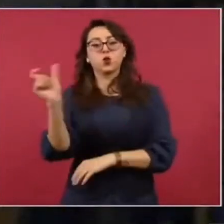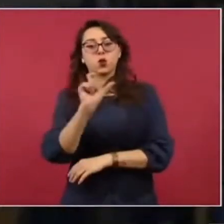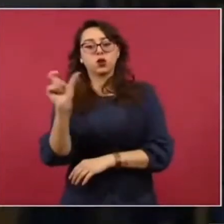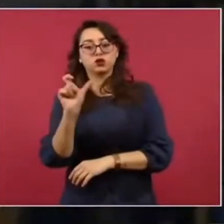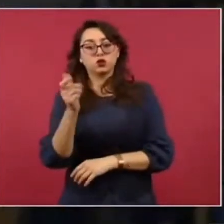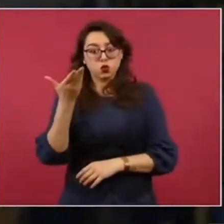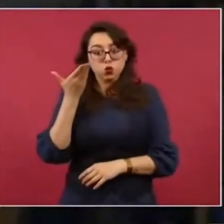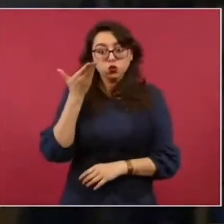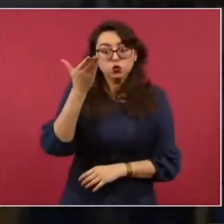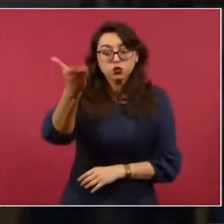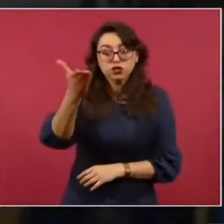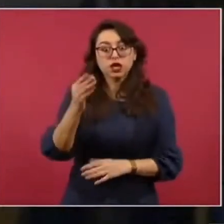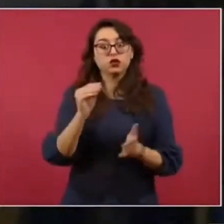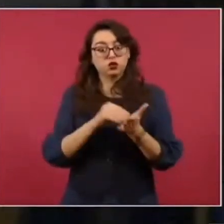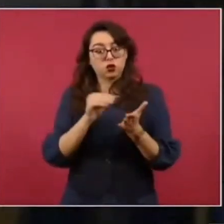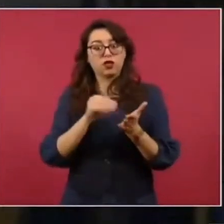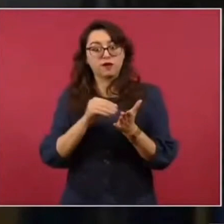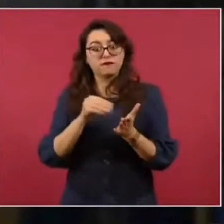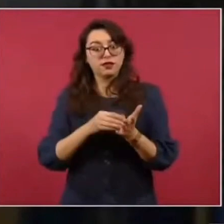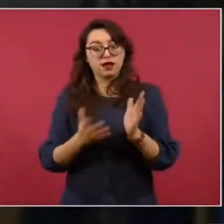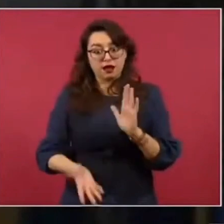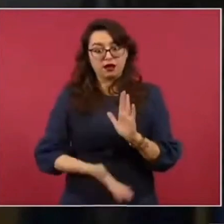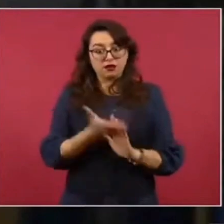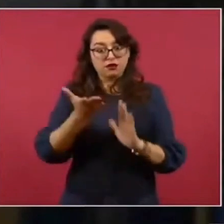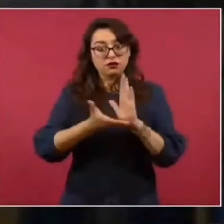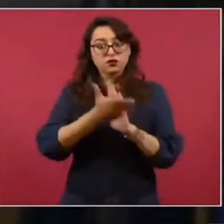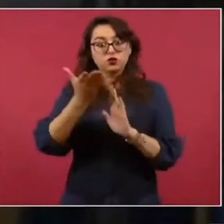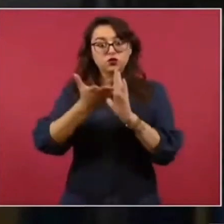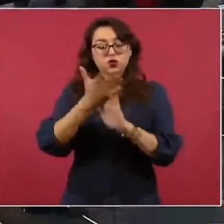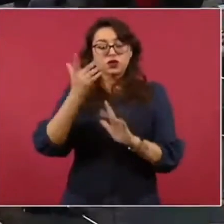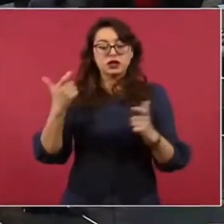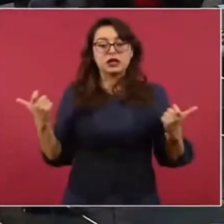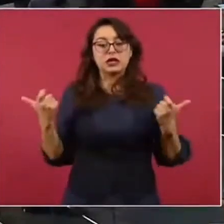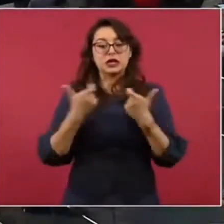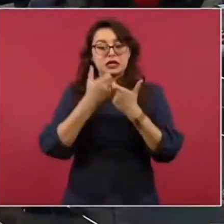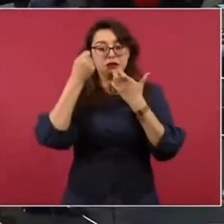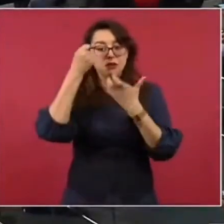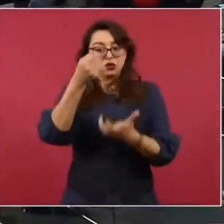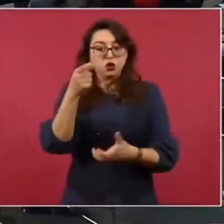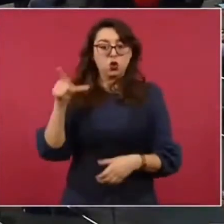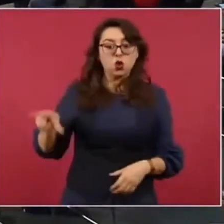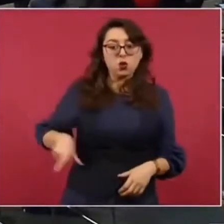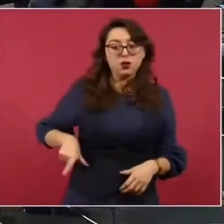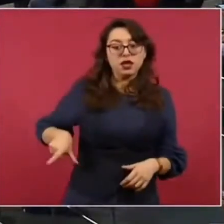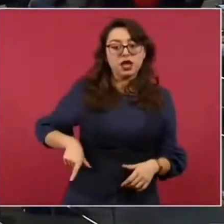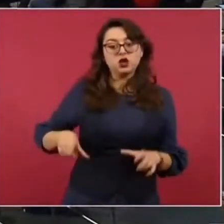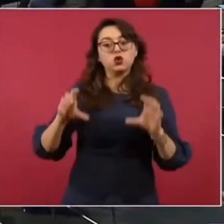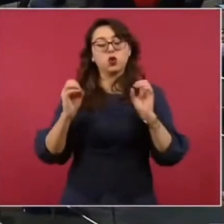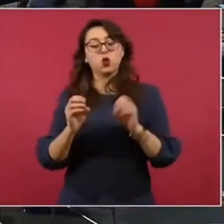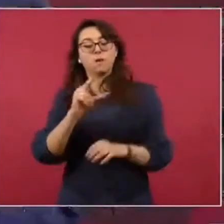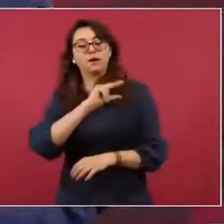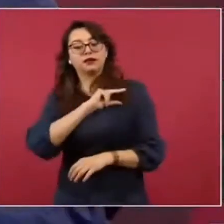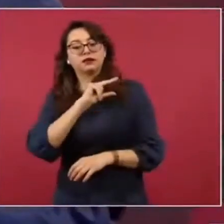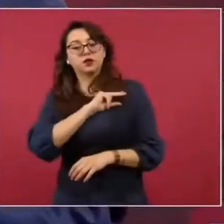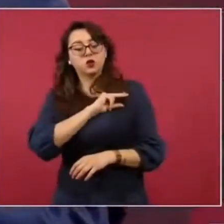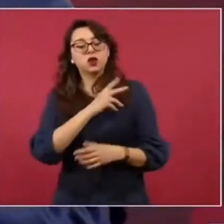a usted esta inversión de la que habla, ¿va a ser pública o privada? Sí, sí me va a tocar iniciarlas,